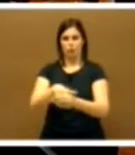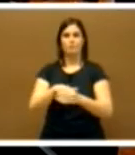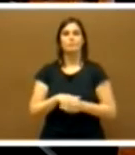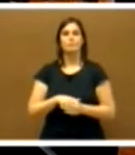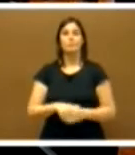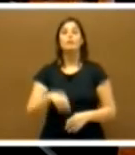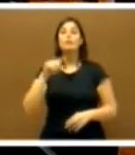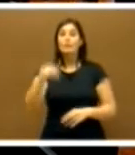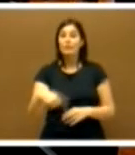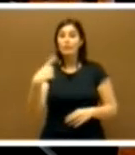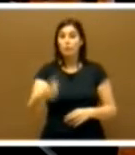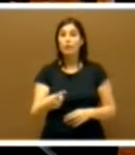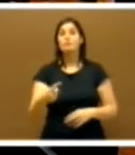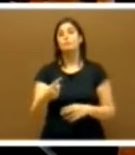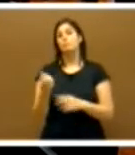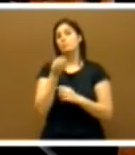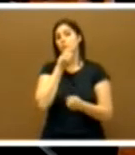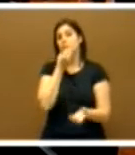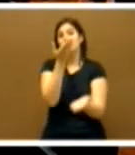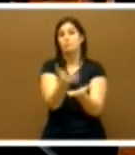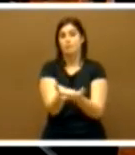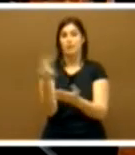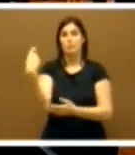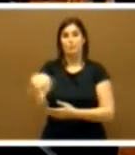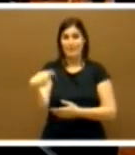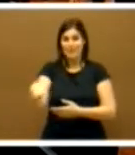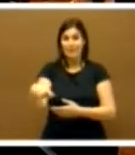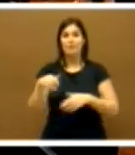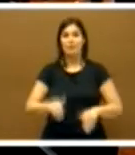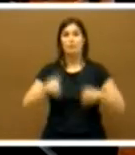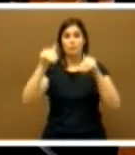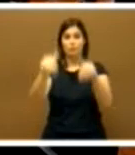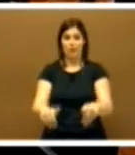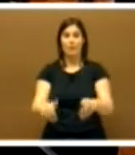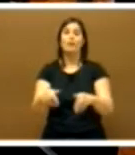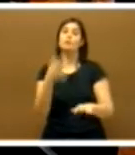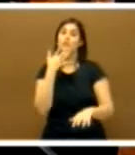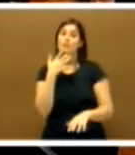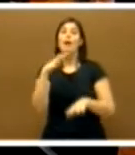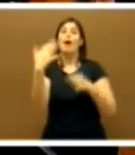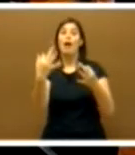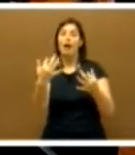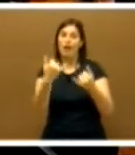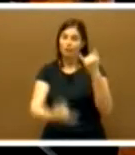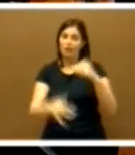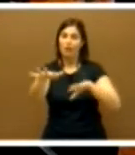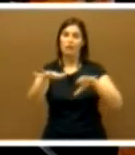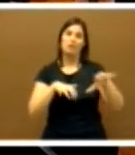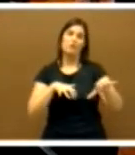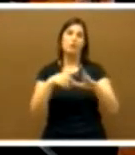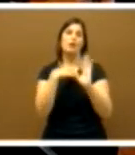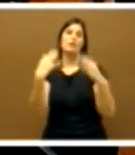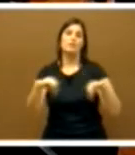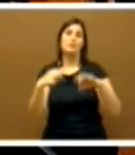Será proclamado como presidente de la comunidad autónoma de Extremadura el candidato si obtiene la mayoría simple de esta Cámara.